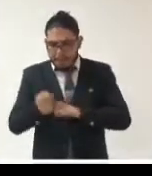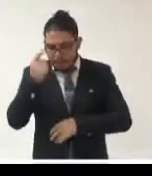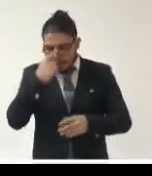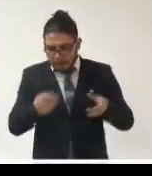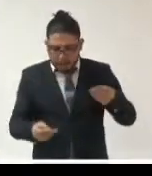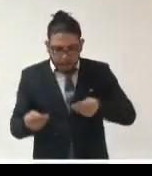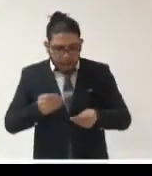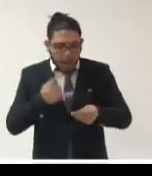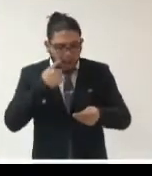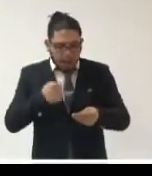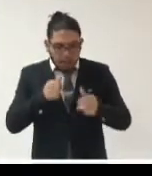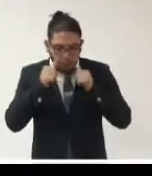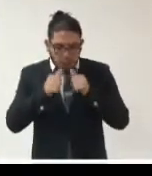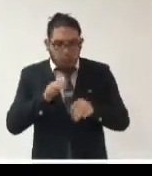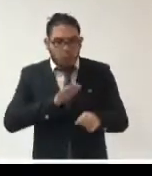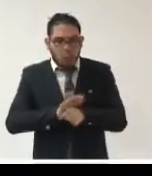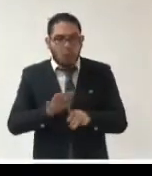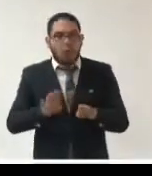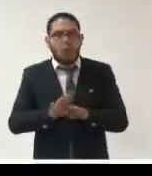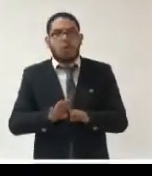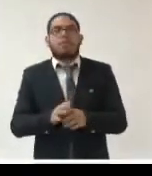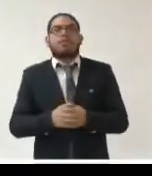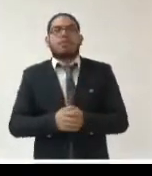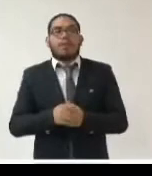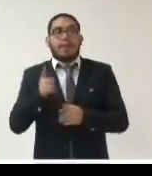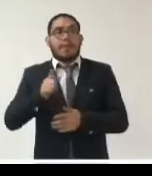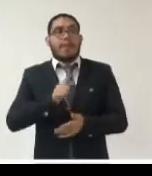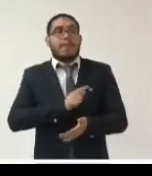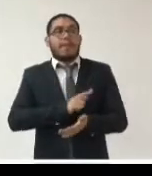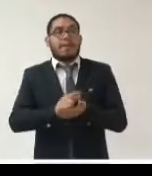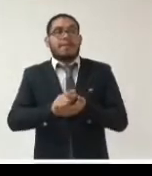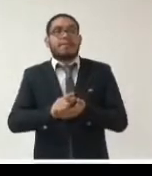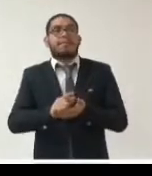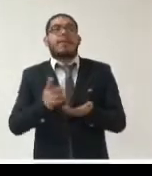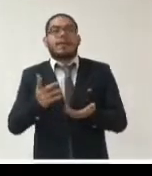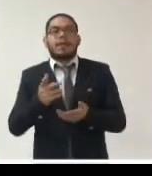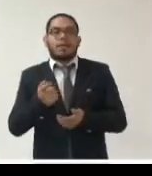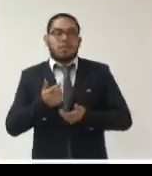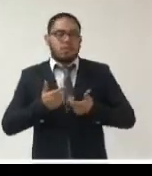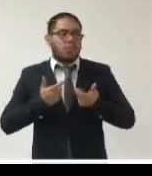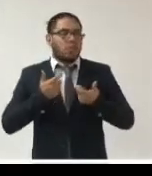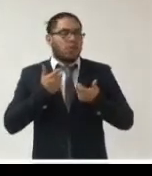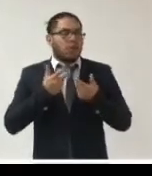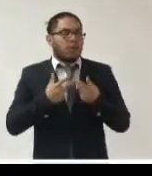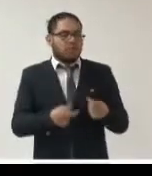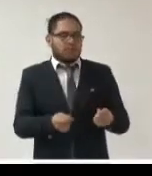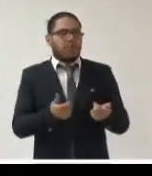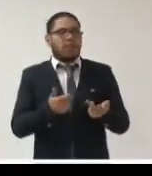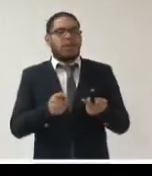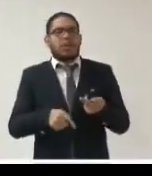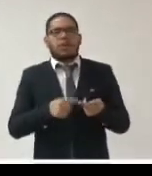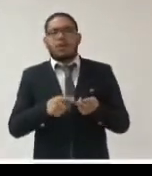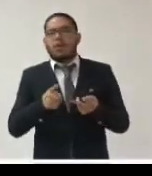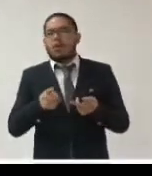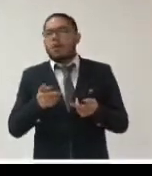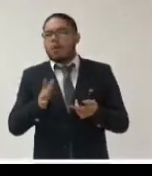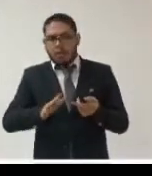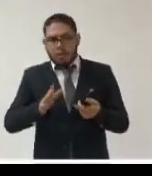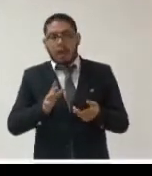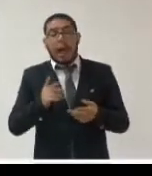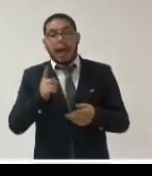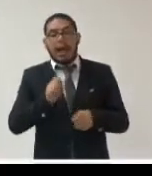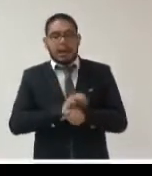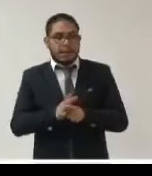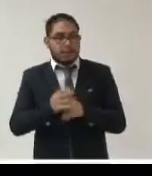emergencia en cuanto a la transparencia en gasto e inversión pública en la pandemia es muy